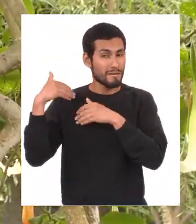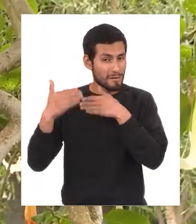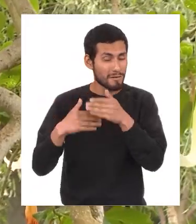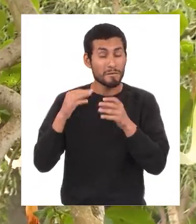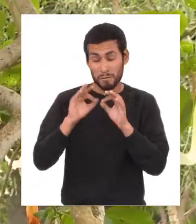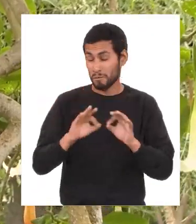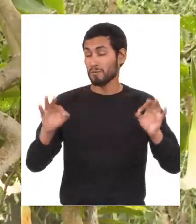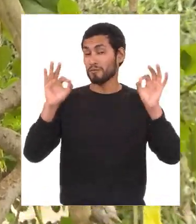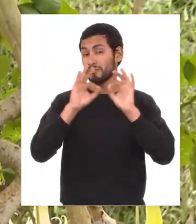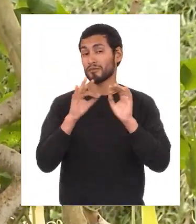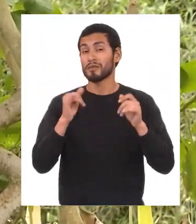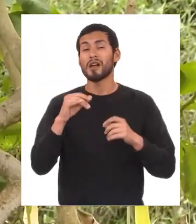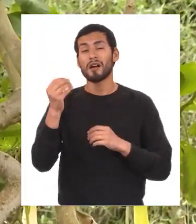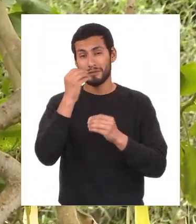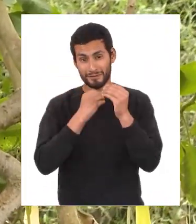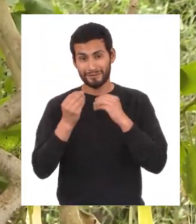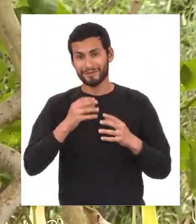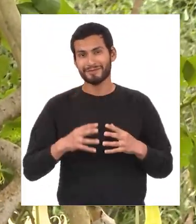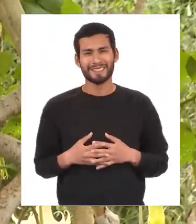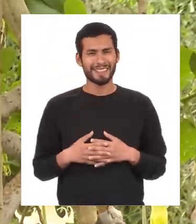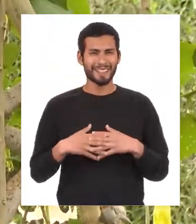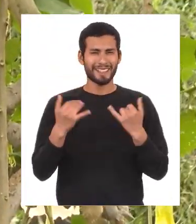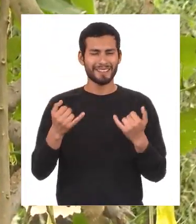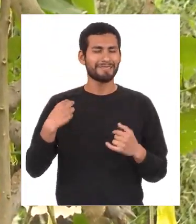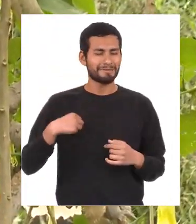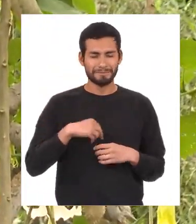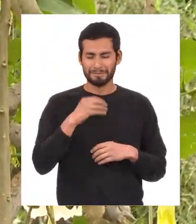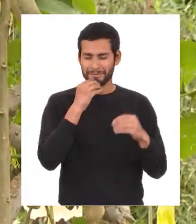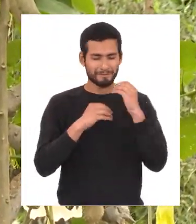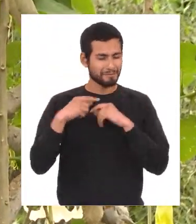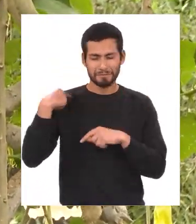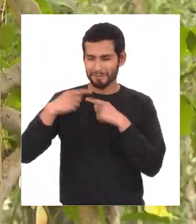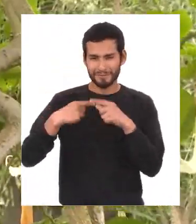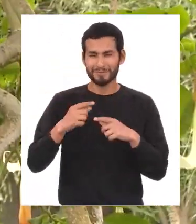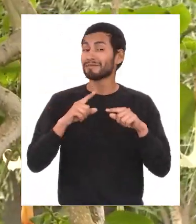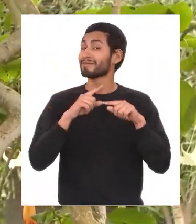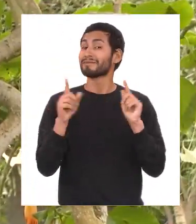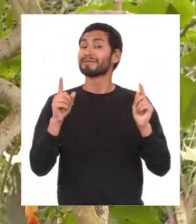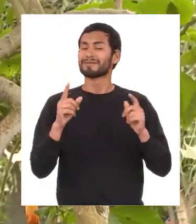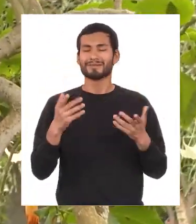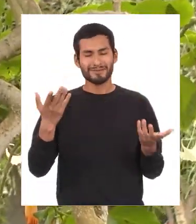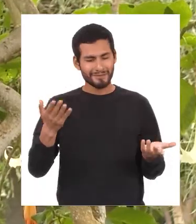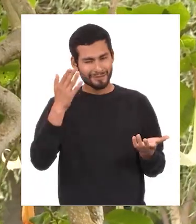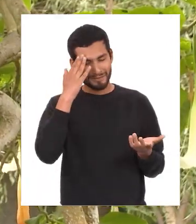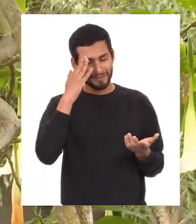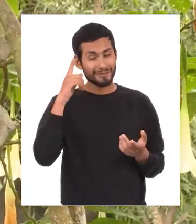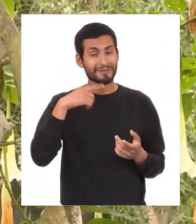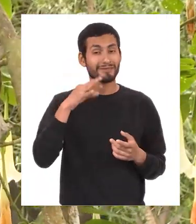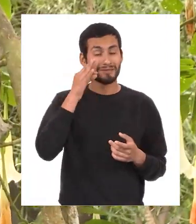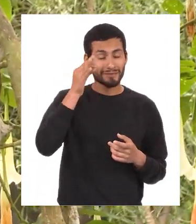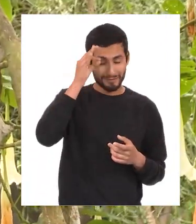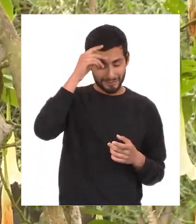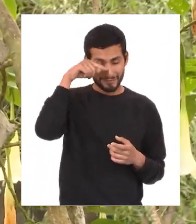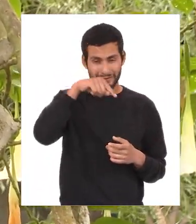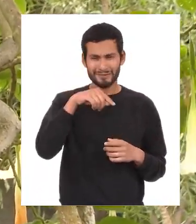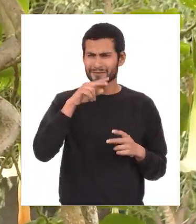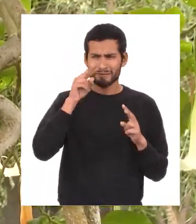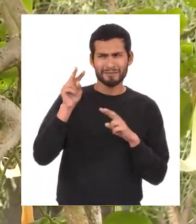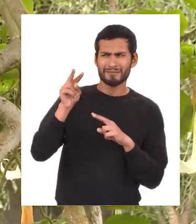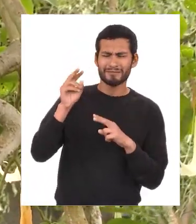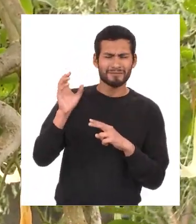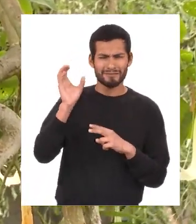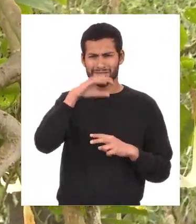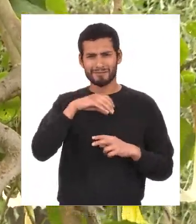son muy importantes y los alimentos que nosotros consumimos diariamente pero estoy seguro que los indígenas los veían